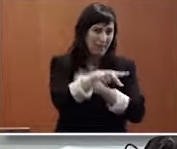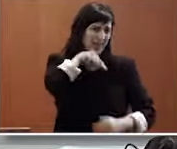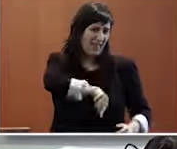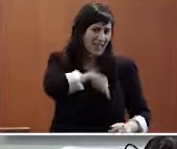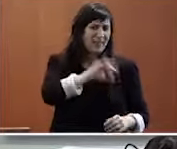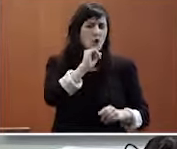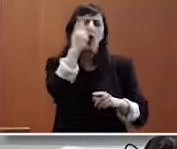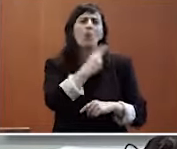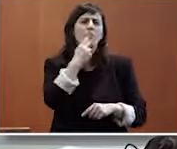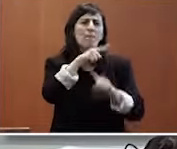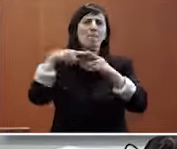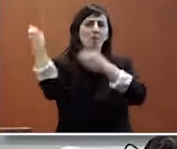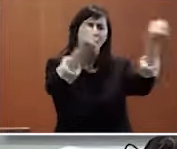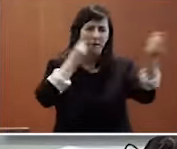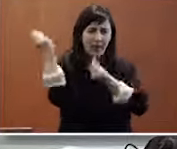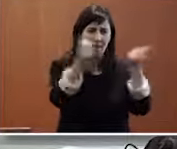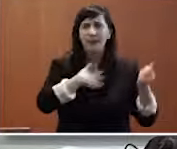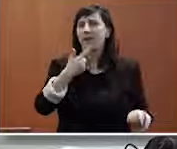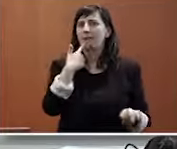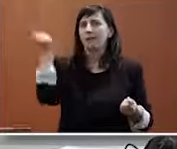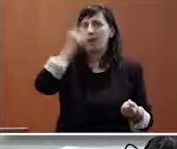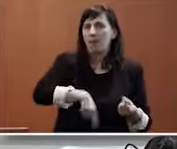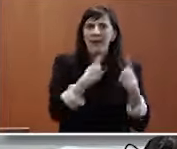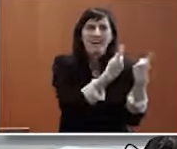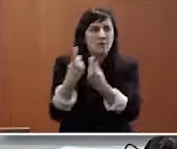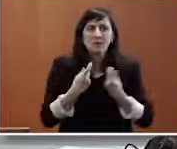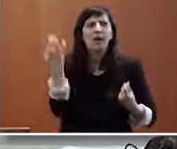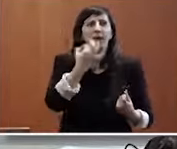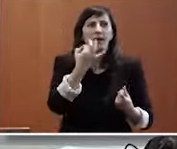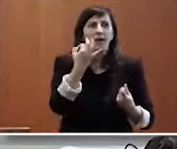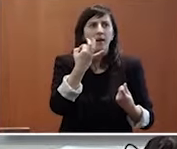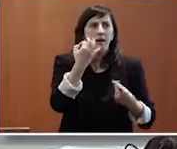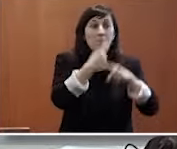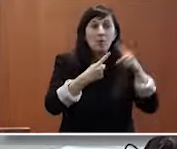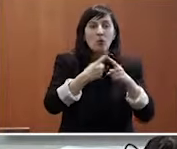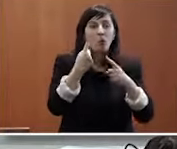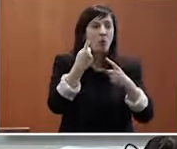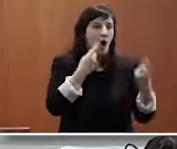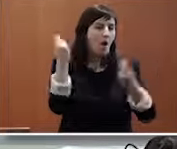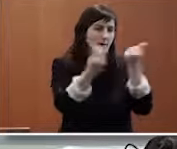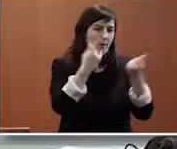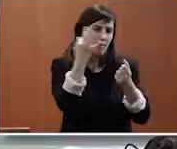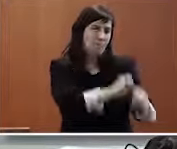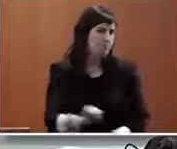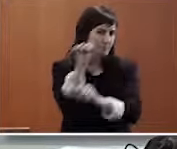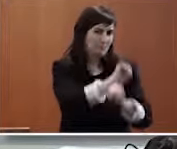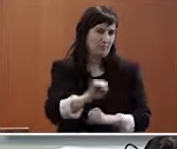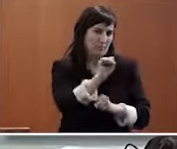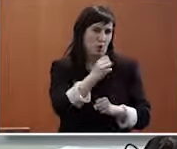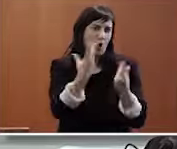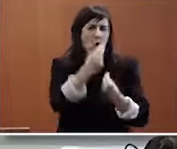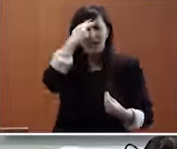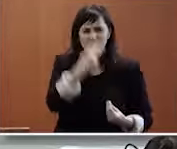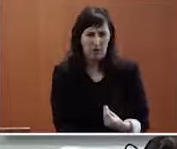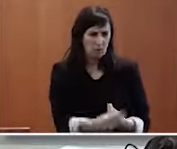medioambiental, é dicir, a necesidade imperiosa imperiosa de desarrollar as actividades de nosas instituciones e empresas con absoluto